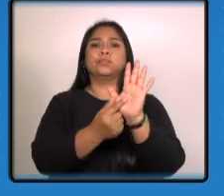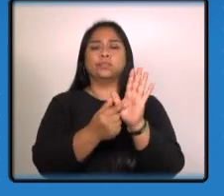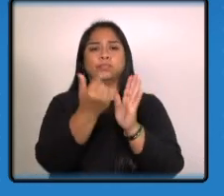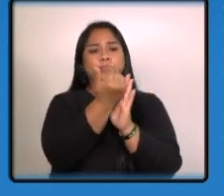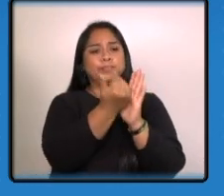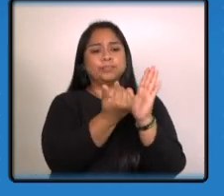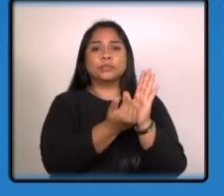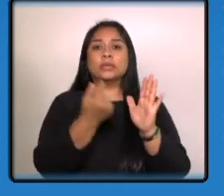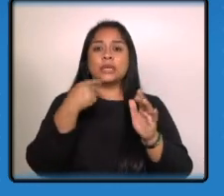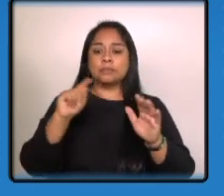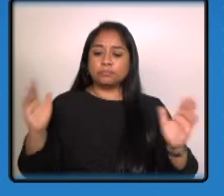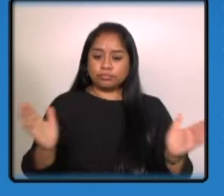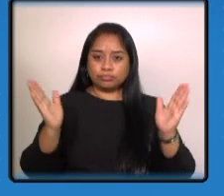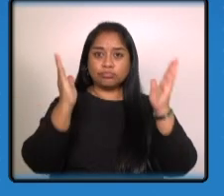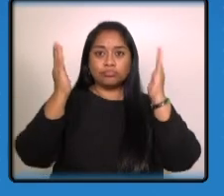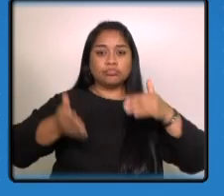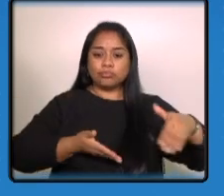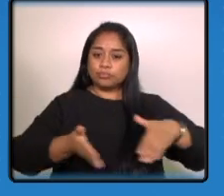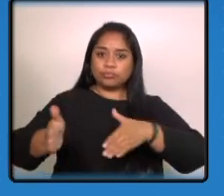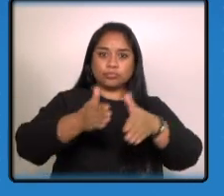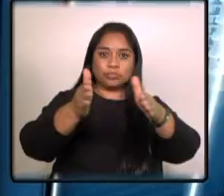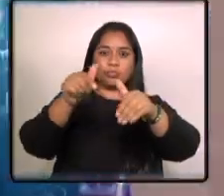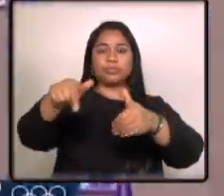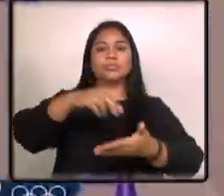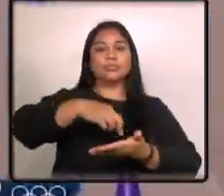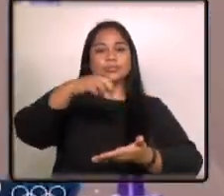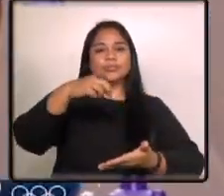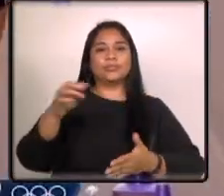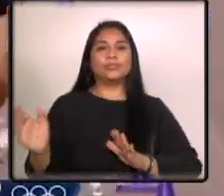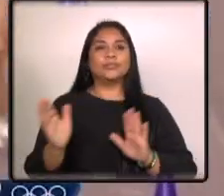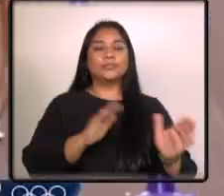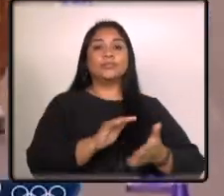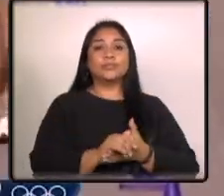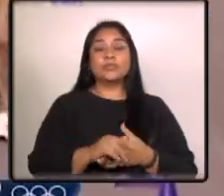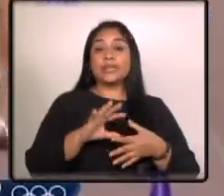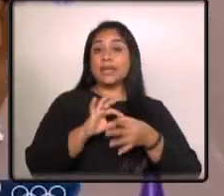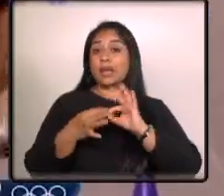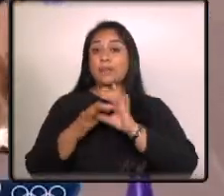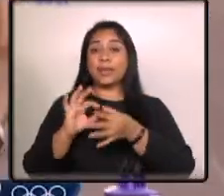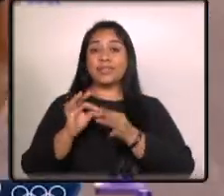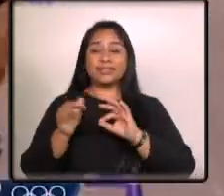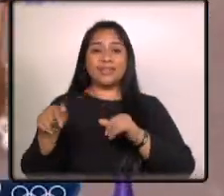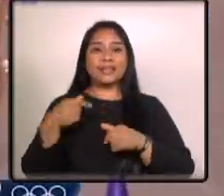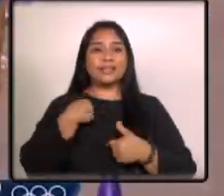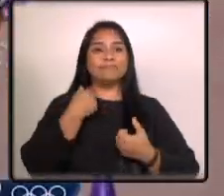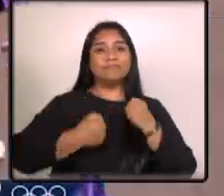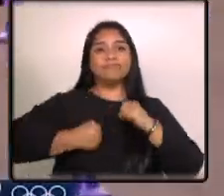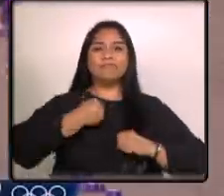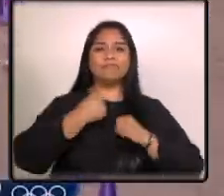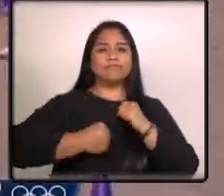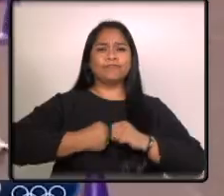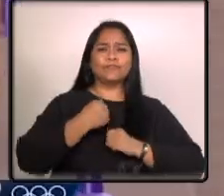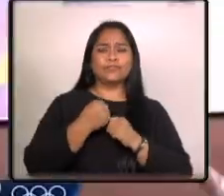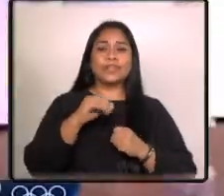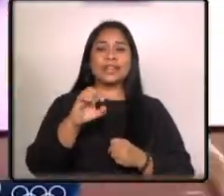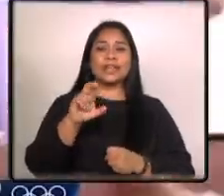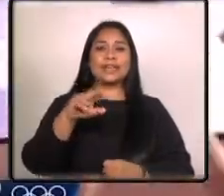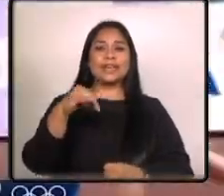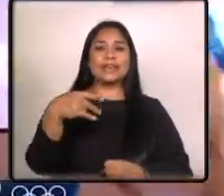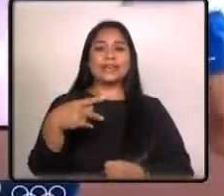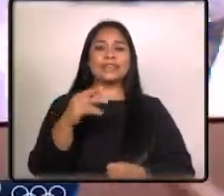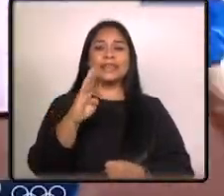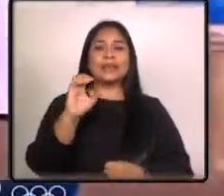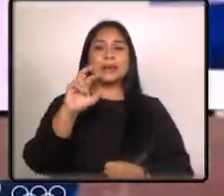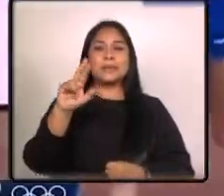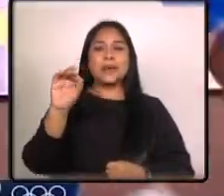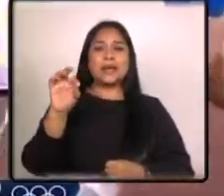la recuperación de la red vial del país. Y en los deportes, el medallista olímpico Erick Barrondo